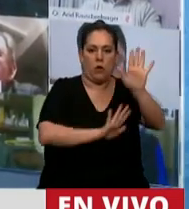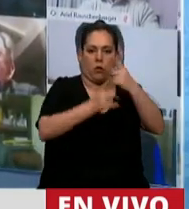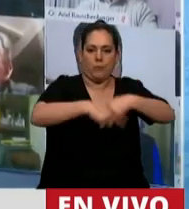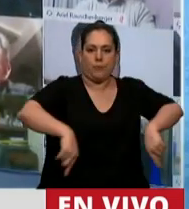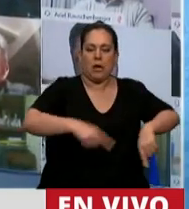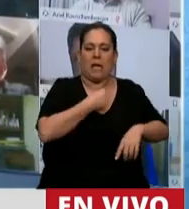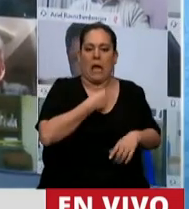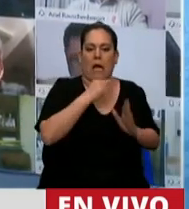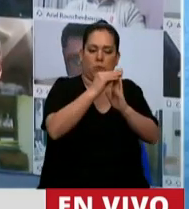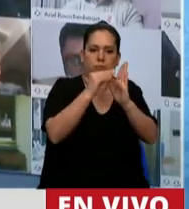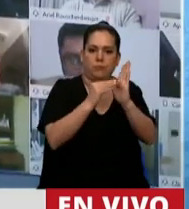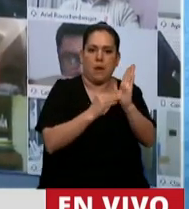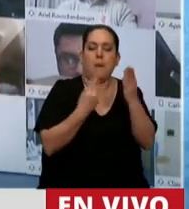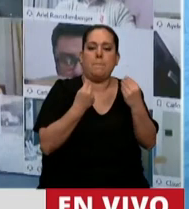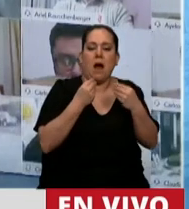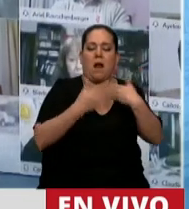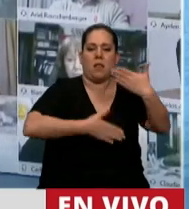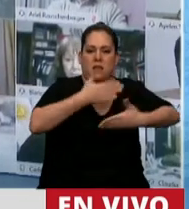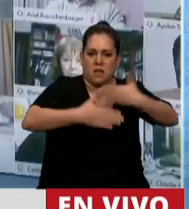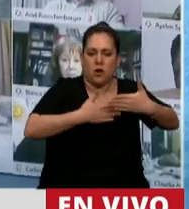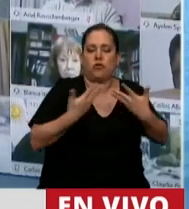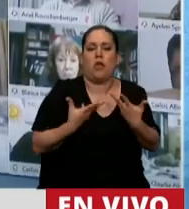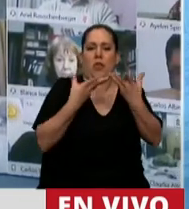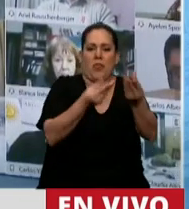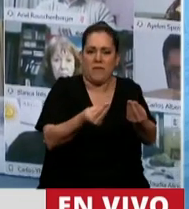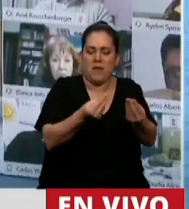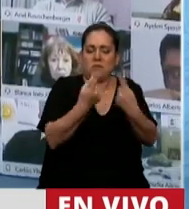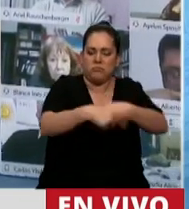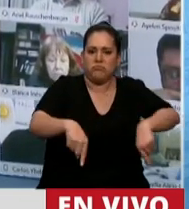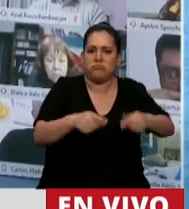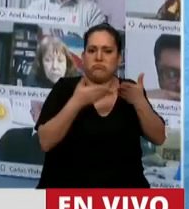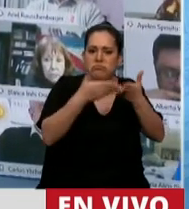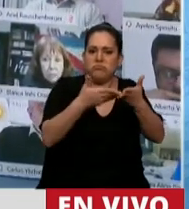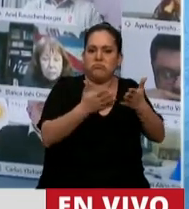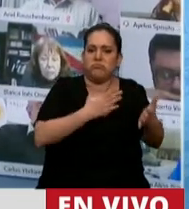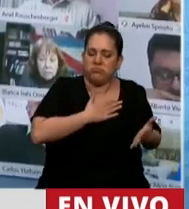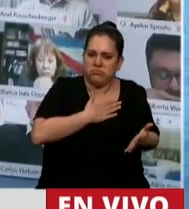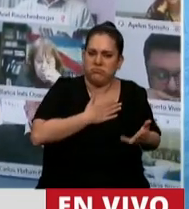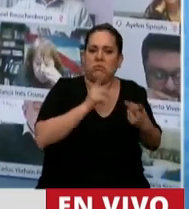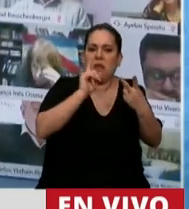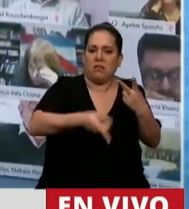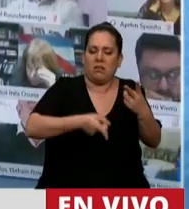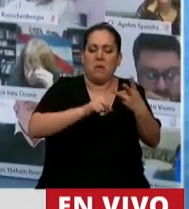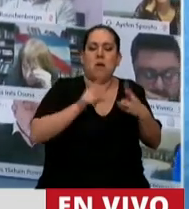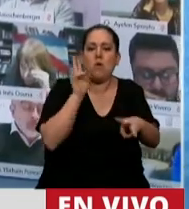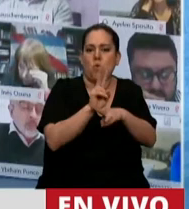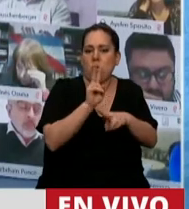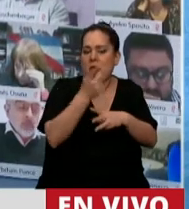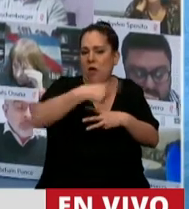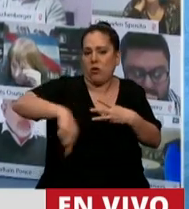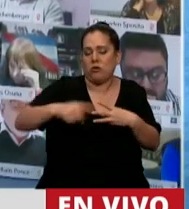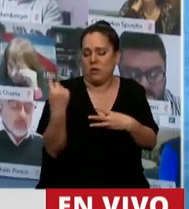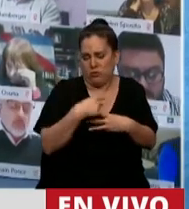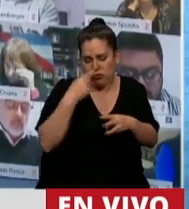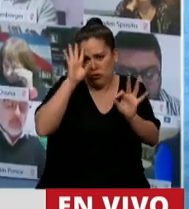pretendemos para el desarrollo, para la defensa de la soberanía y para cuidar lo que, lógicamente, entendemos